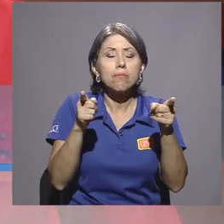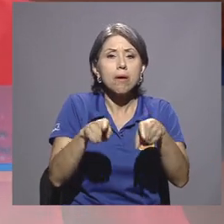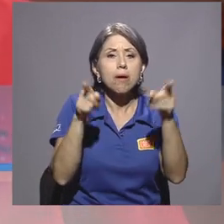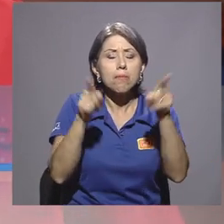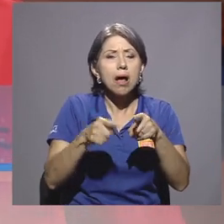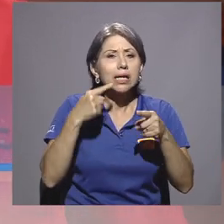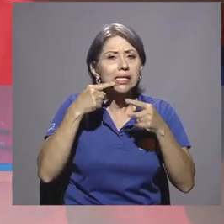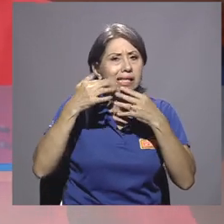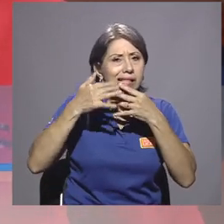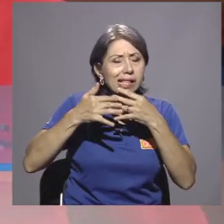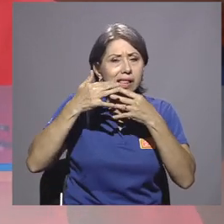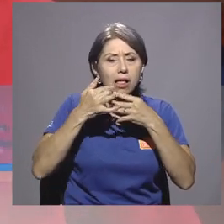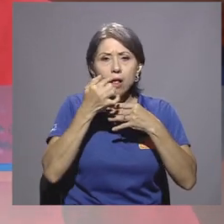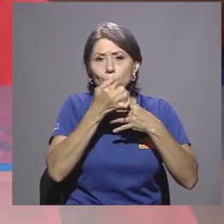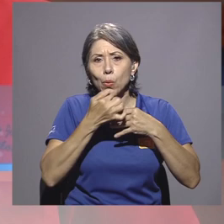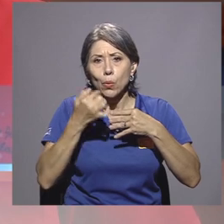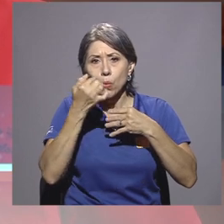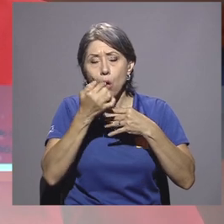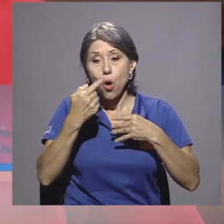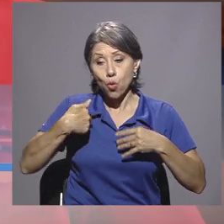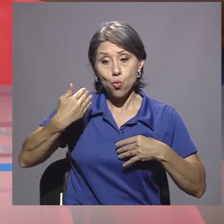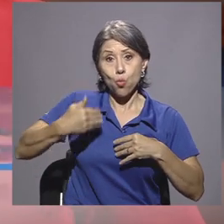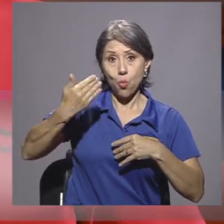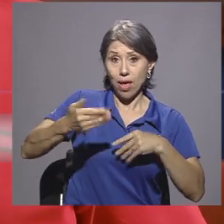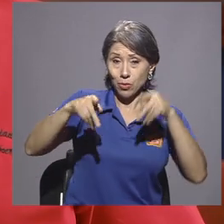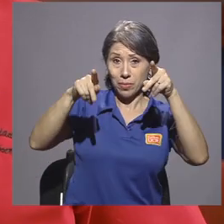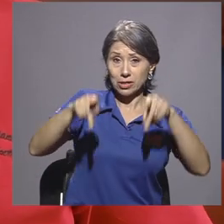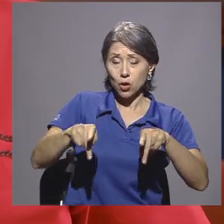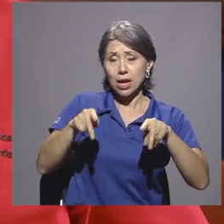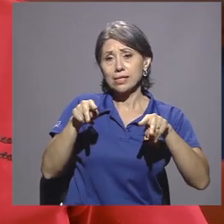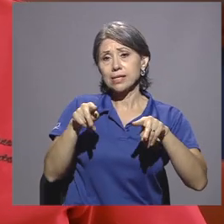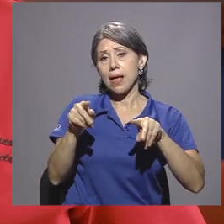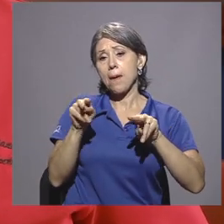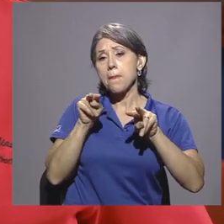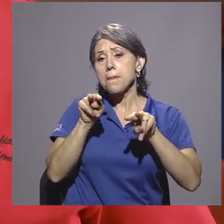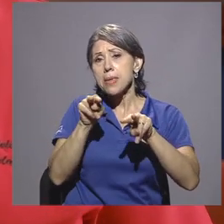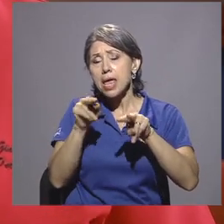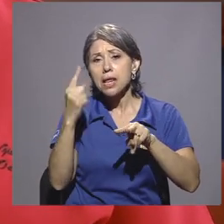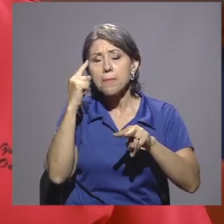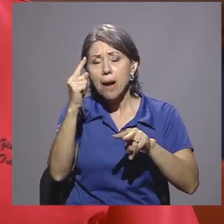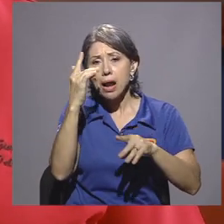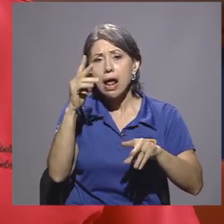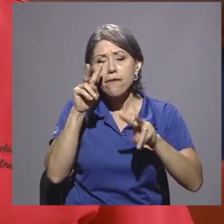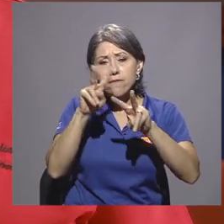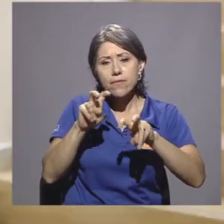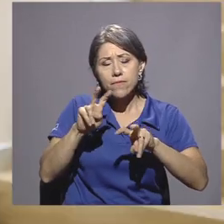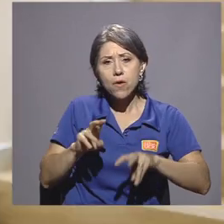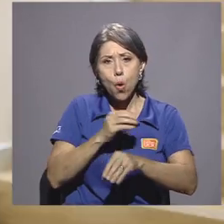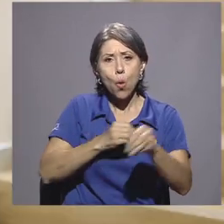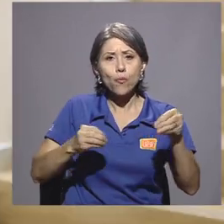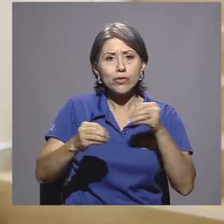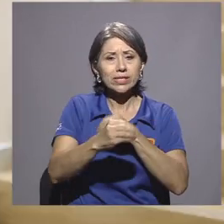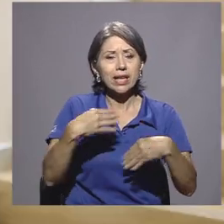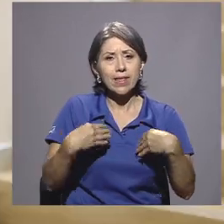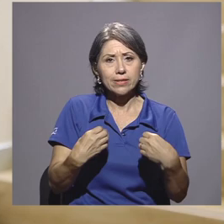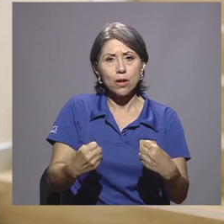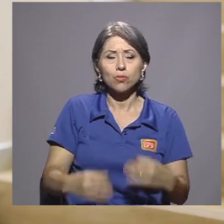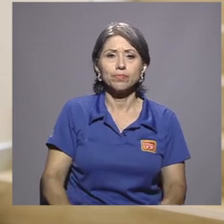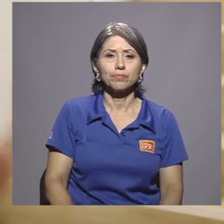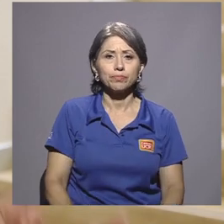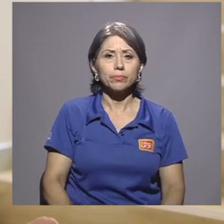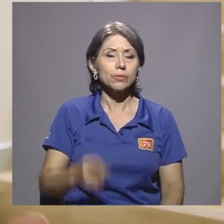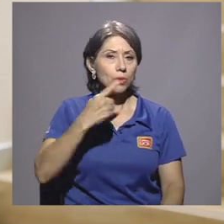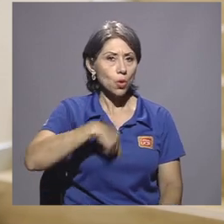orales que hemos encontrado durante la consulta que se le hace a los estudiantes en la Oficina de Bienestar y Salud. Decidimos